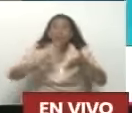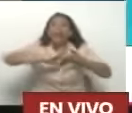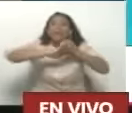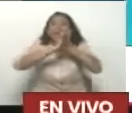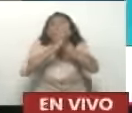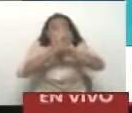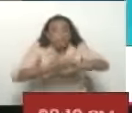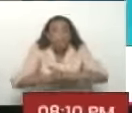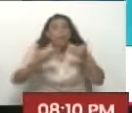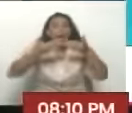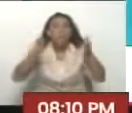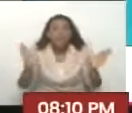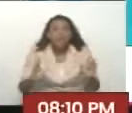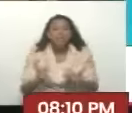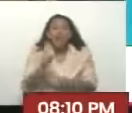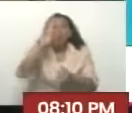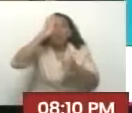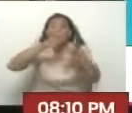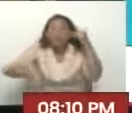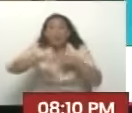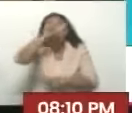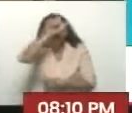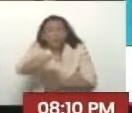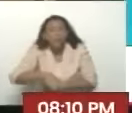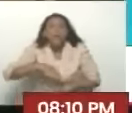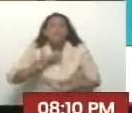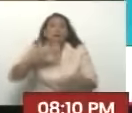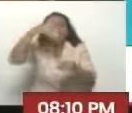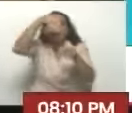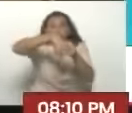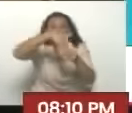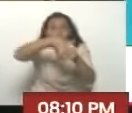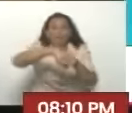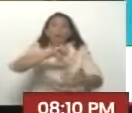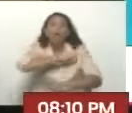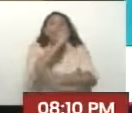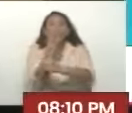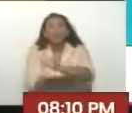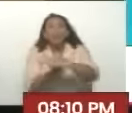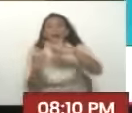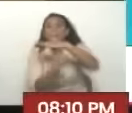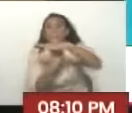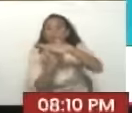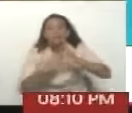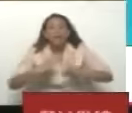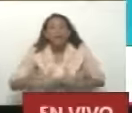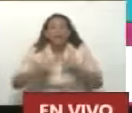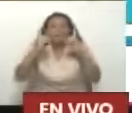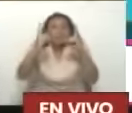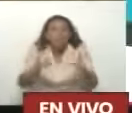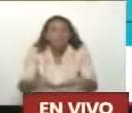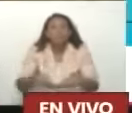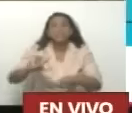quiera Mantenerlo abierto Hasta que la gente Quiera votar Es el poder de base El poder local